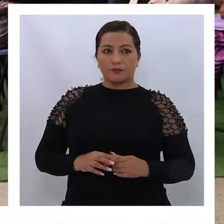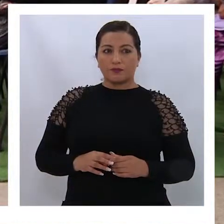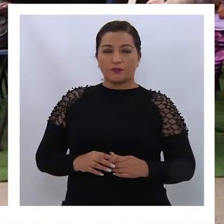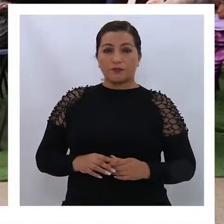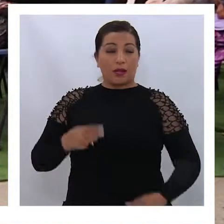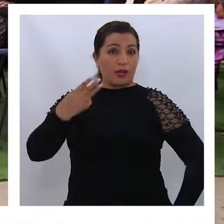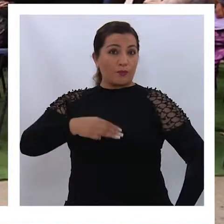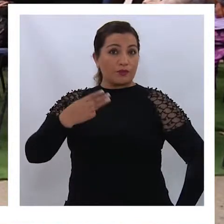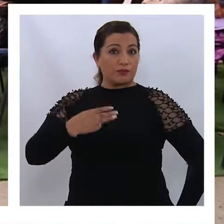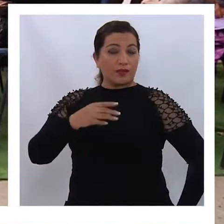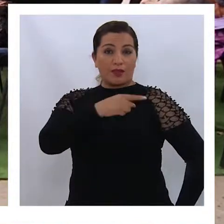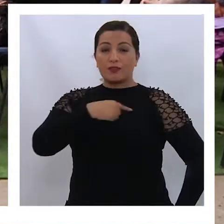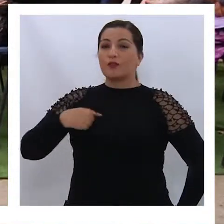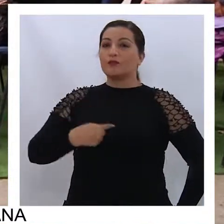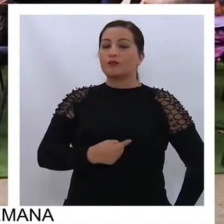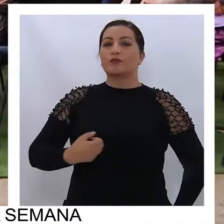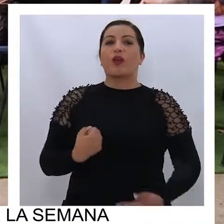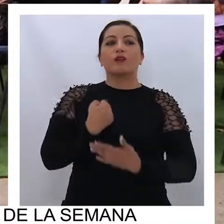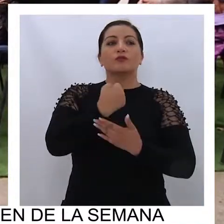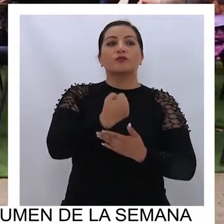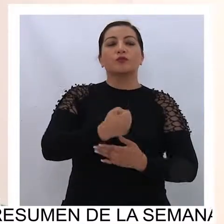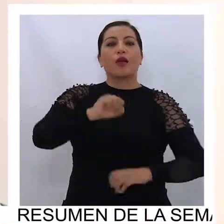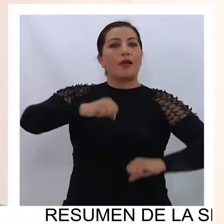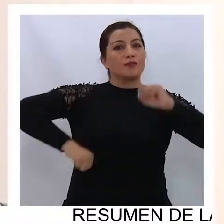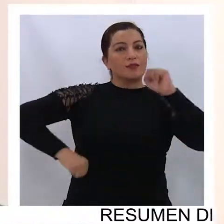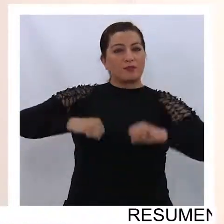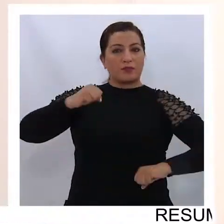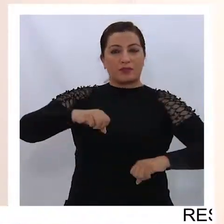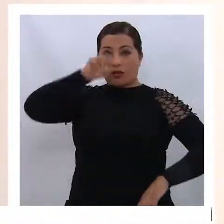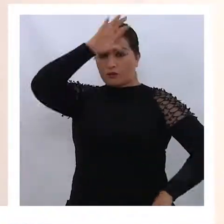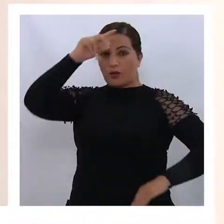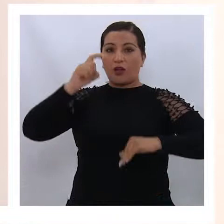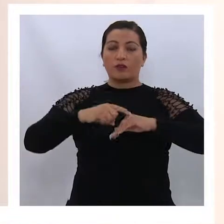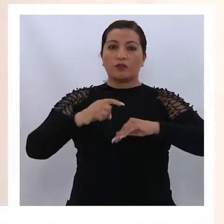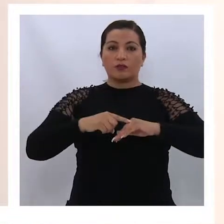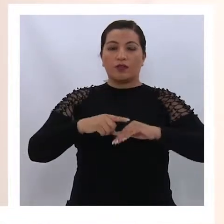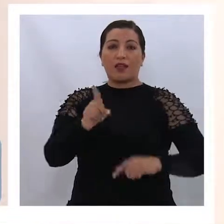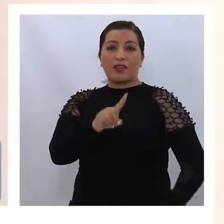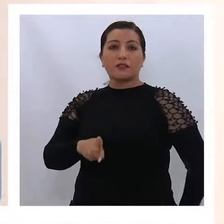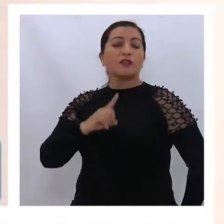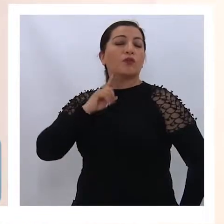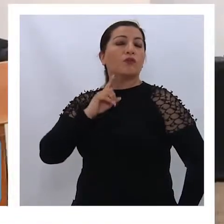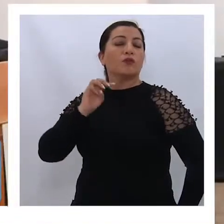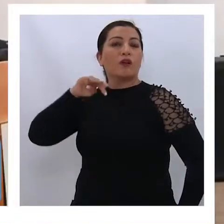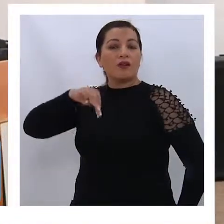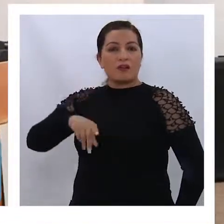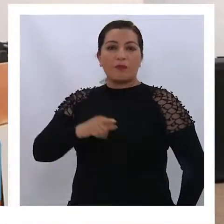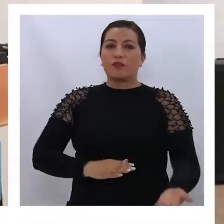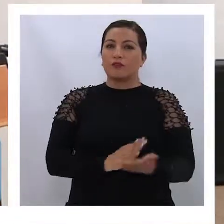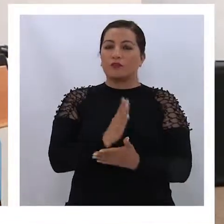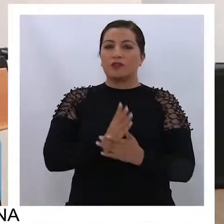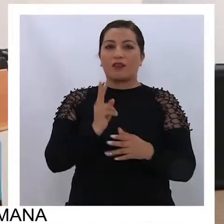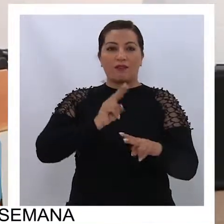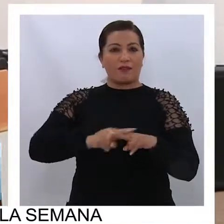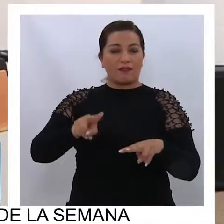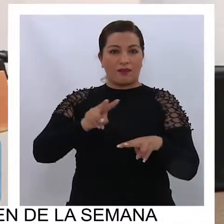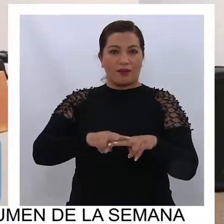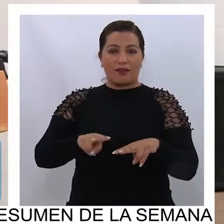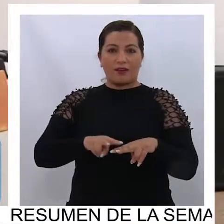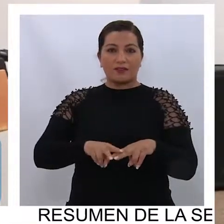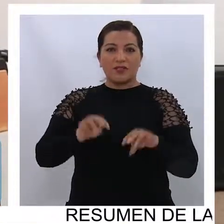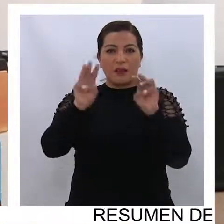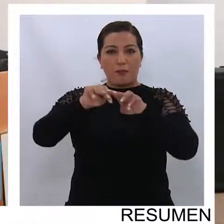El municipio de Pozo Almonte, con la ayuda de las empresas mineras Doña Inés de Coyaguase y SQM, comenzará a levantar el